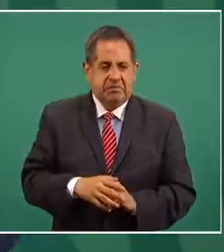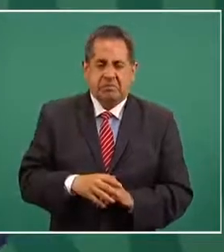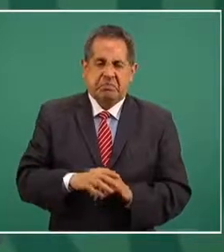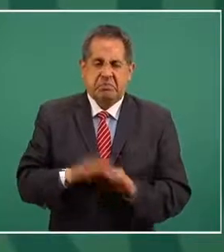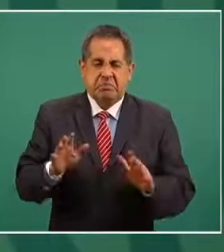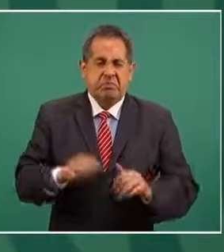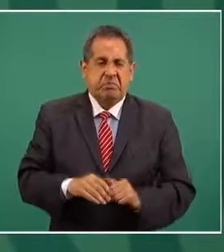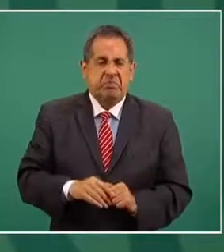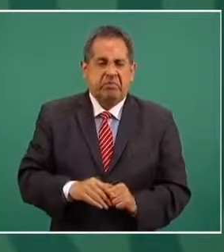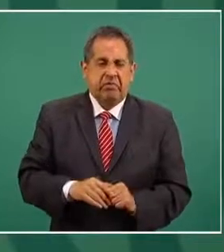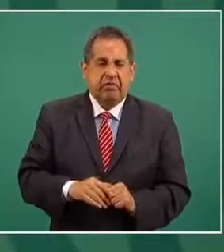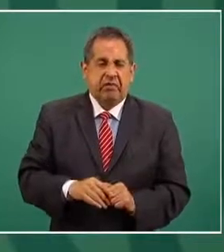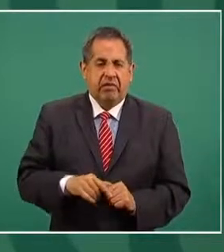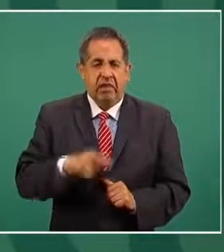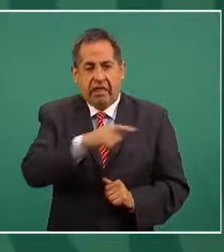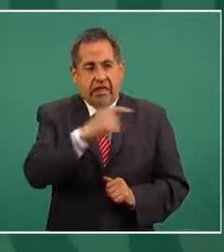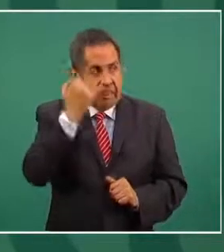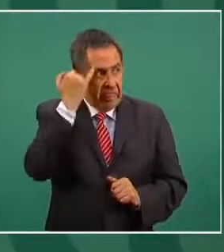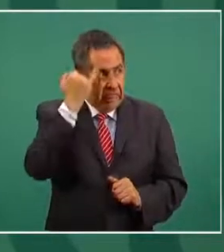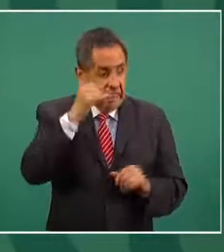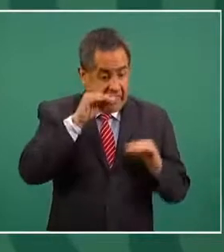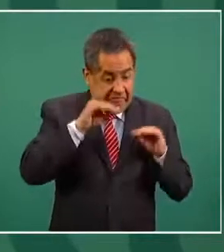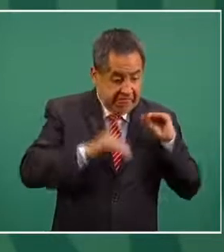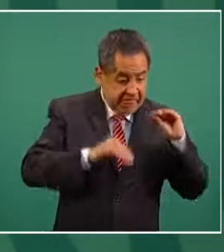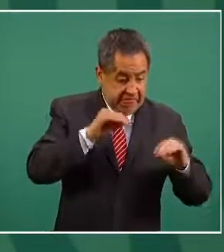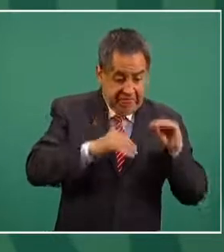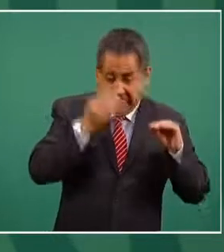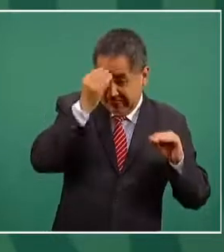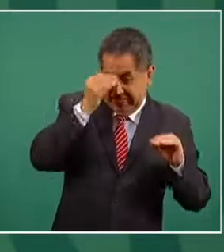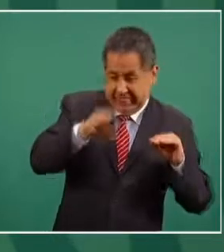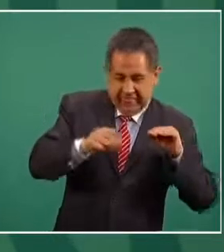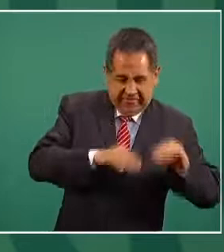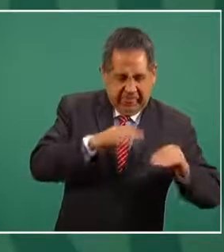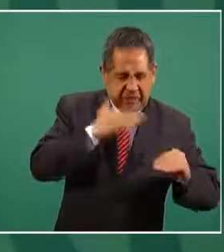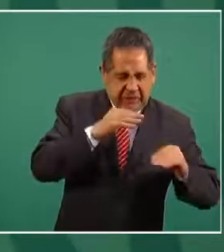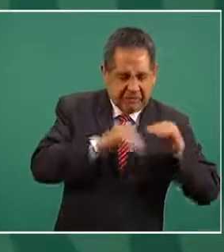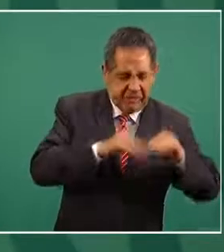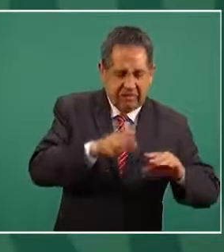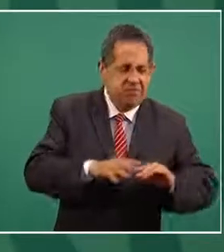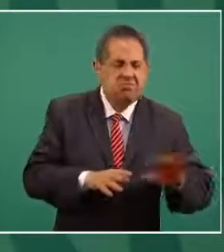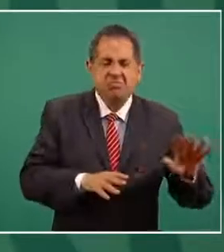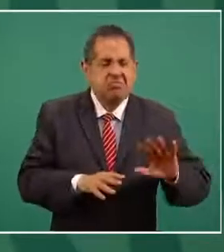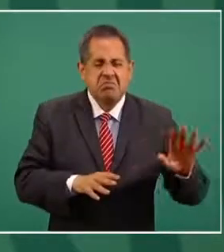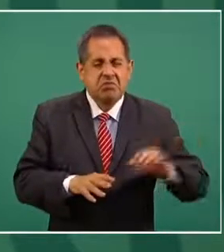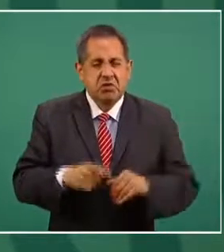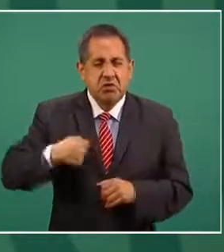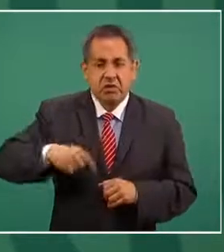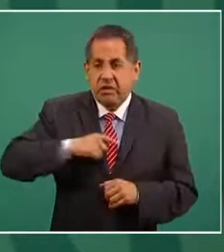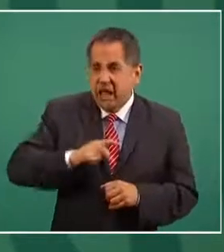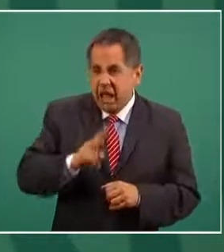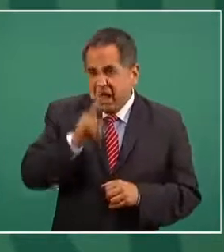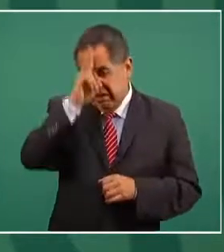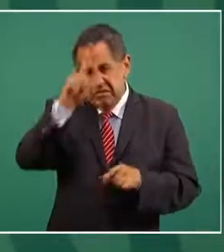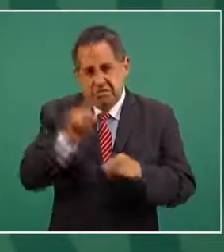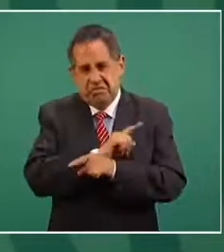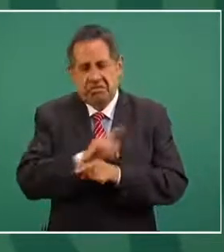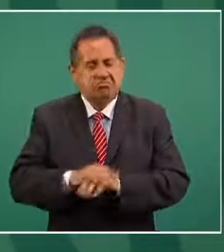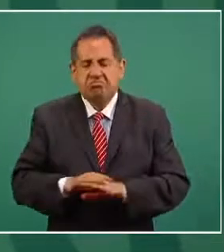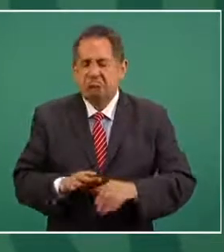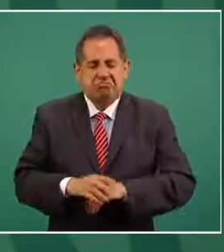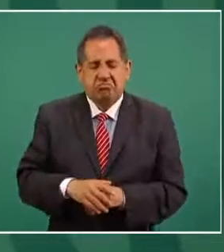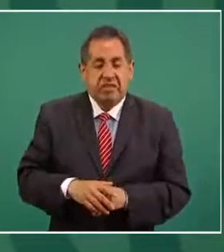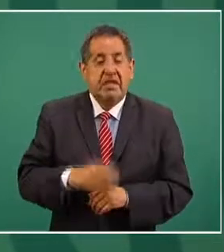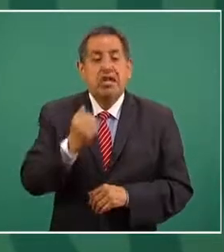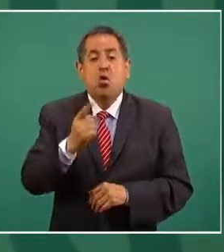la fabricación de delitos, no queremos venganzas y no aceptamos